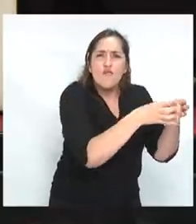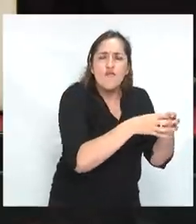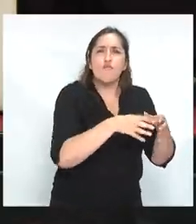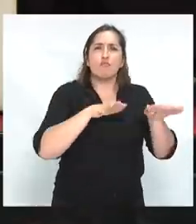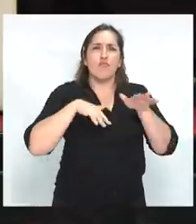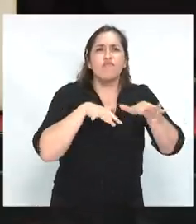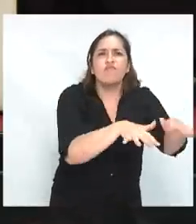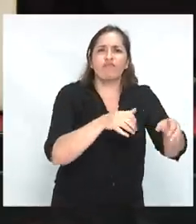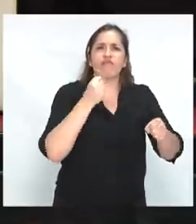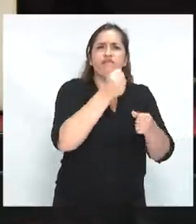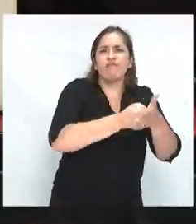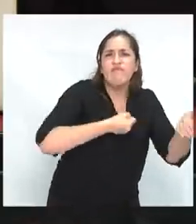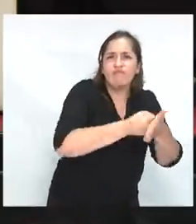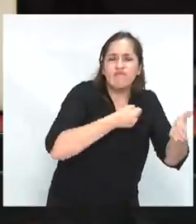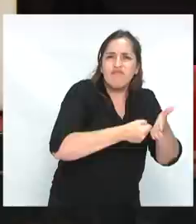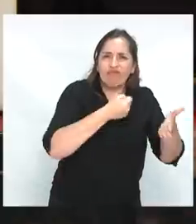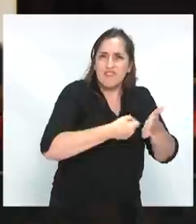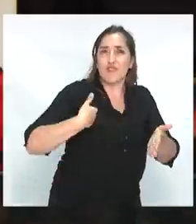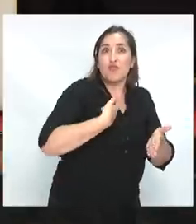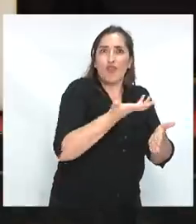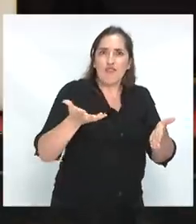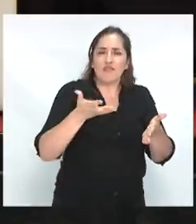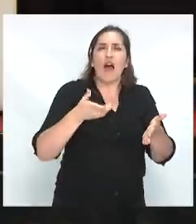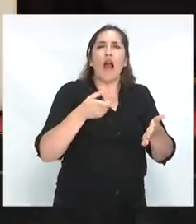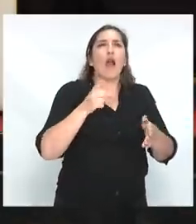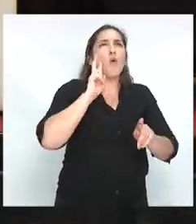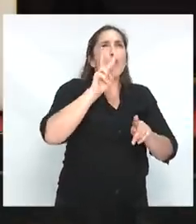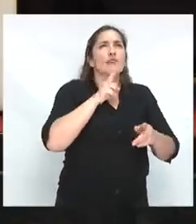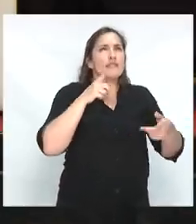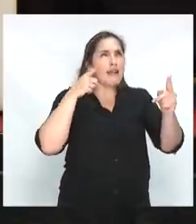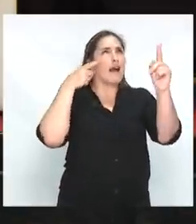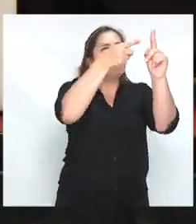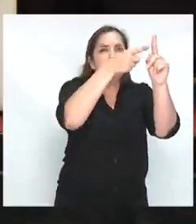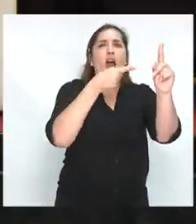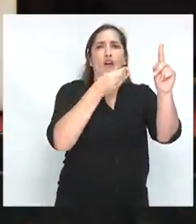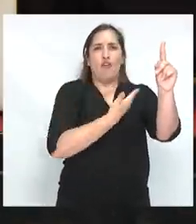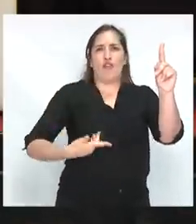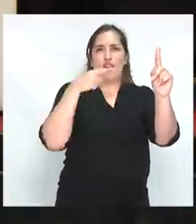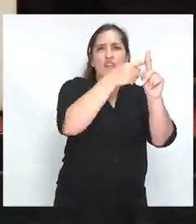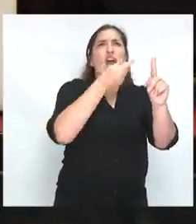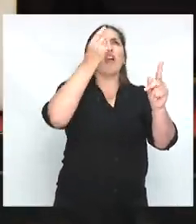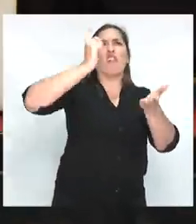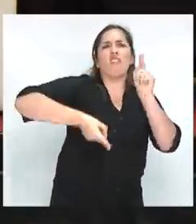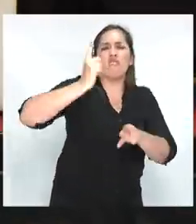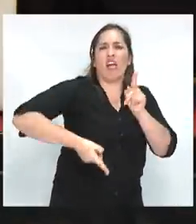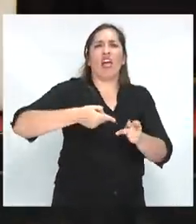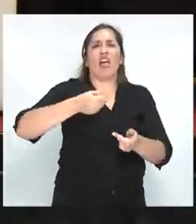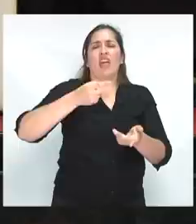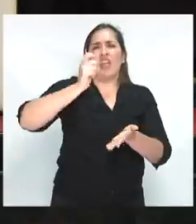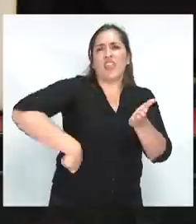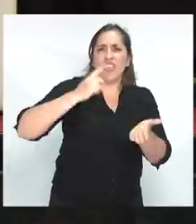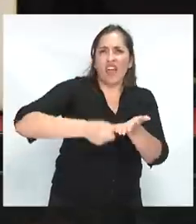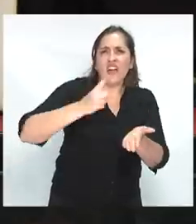las movilizaciones sociales con efectos estatal que cambiaban o elaboraban decretos, que cambiaban o